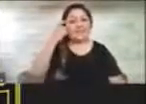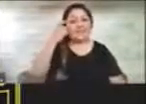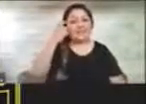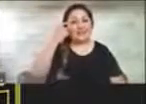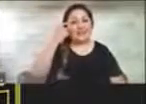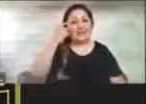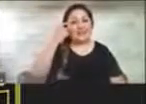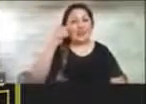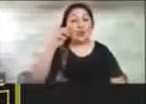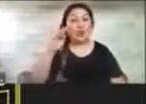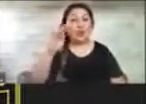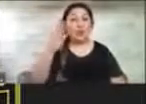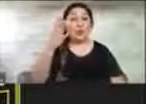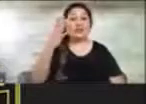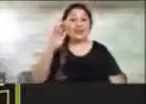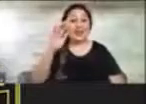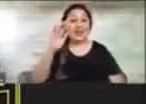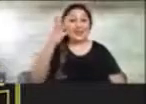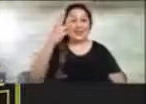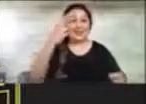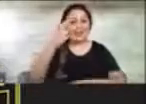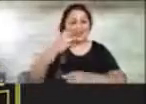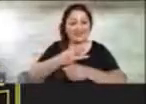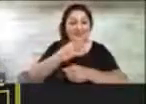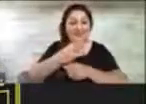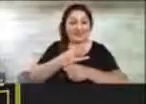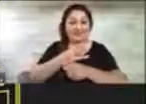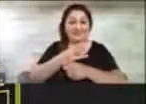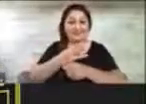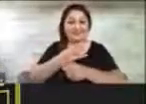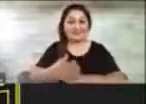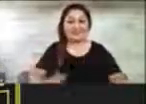edad. Pasemos a la siguiente, Almu, por favor.